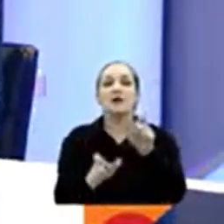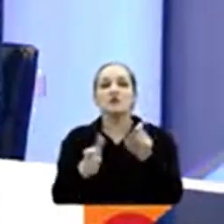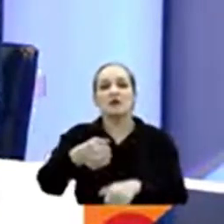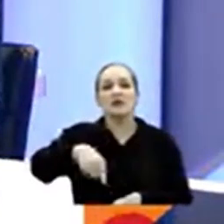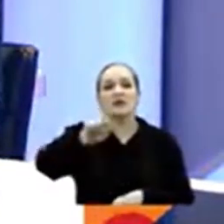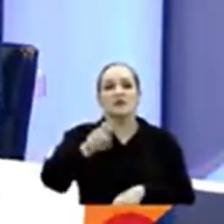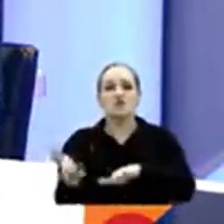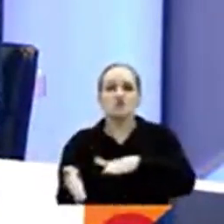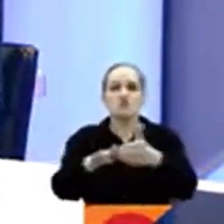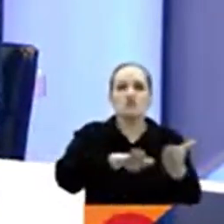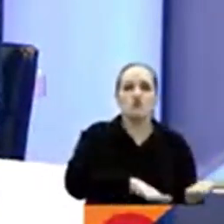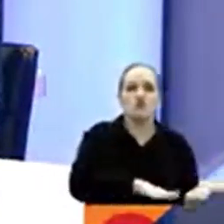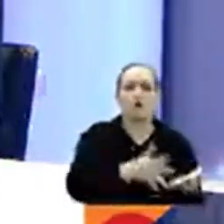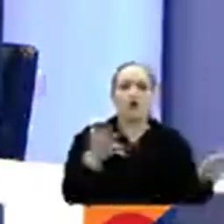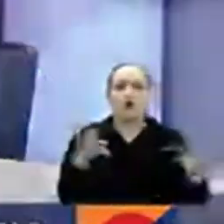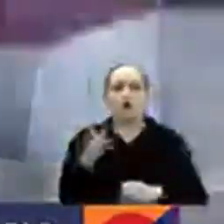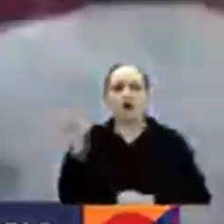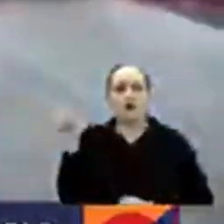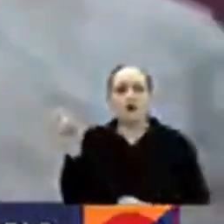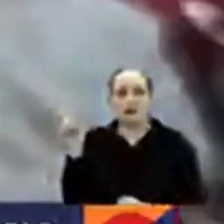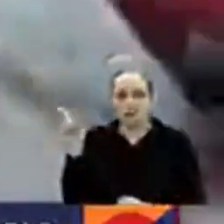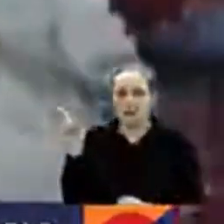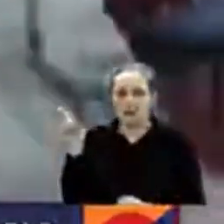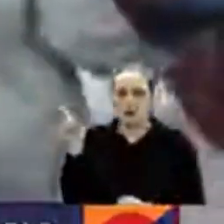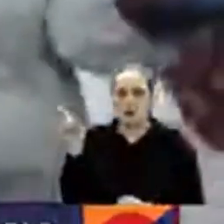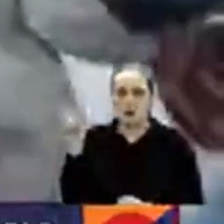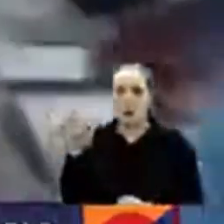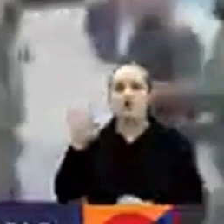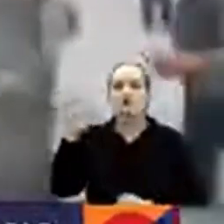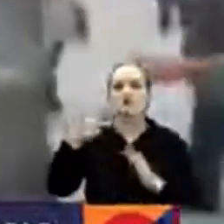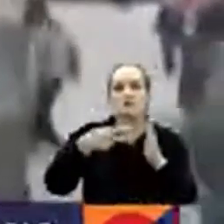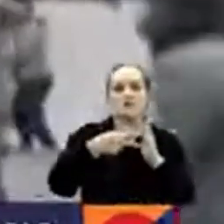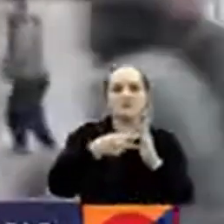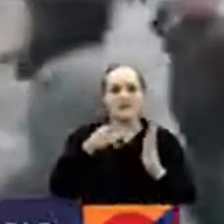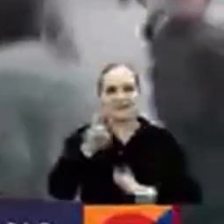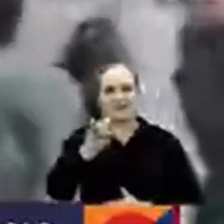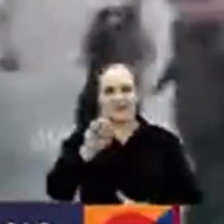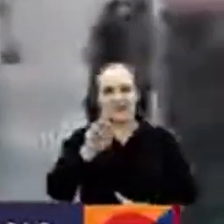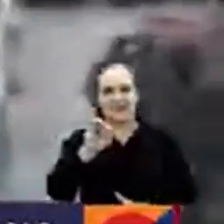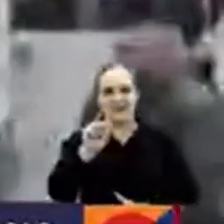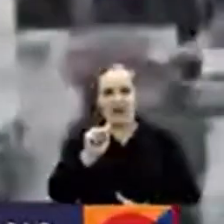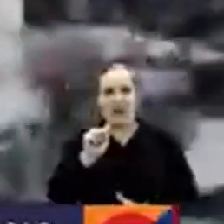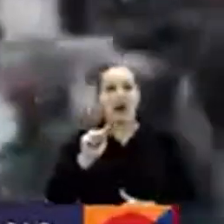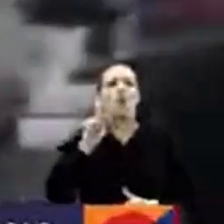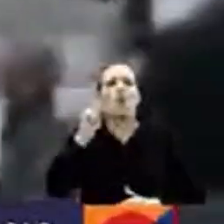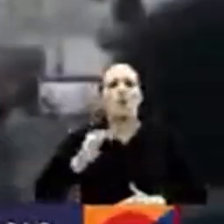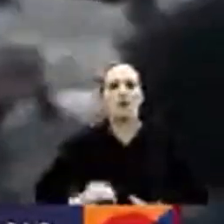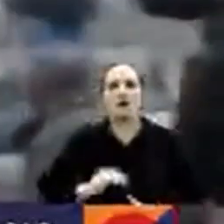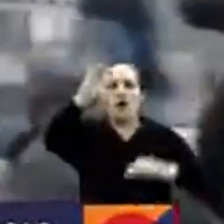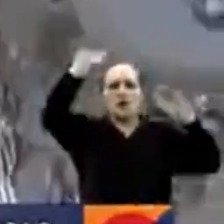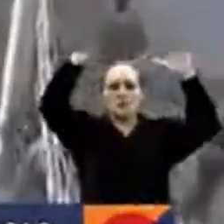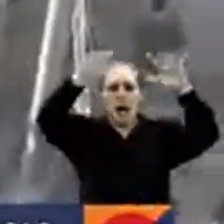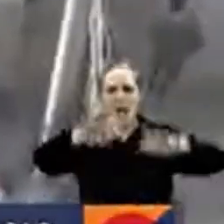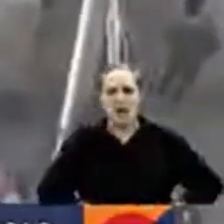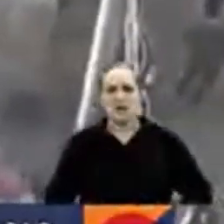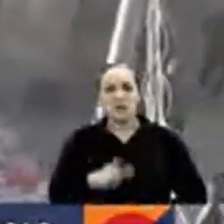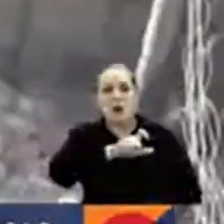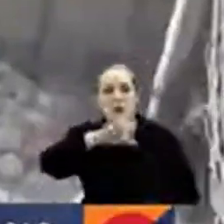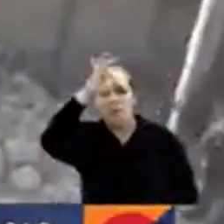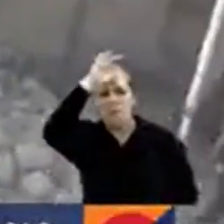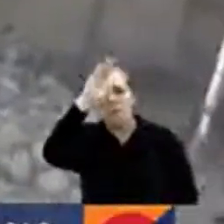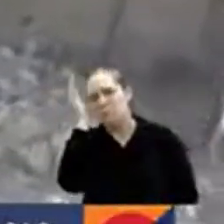desplomara en Alepo, segunda ciudad más importante de Siria. Ocurrió a las 3 de la mañana, hora local, mientras sus residentes dormían.